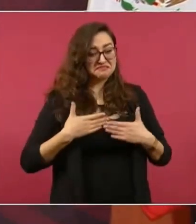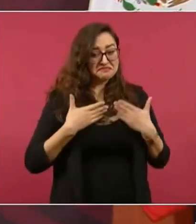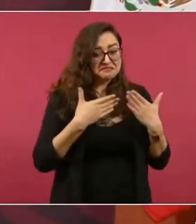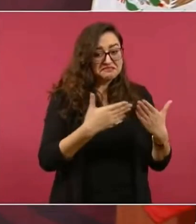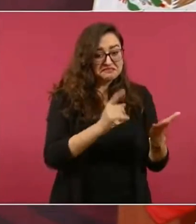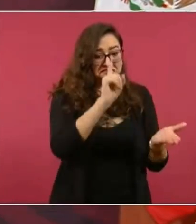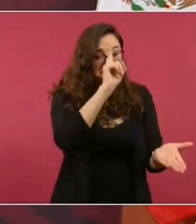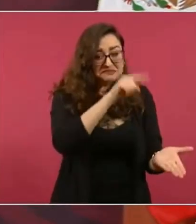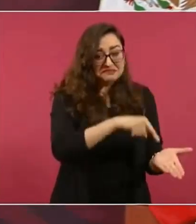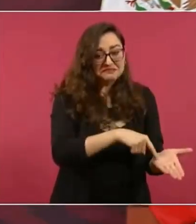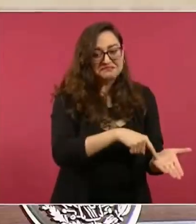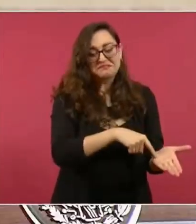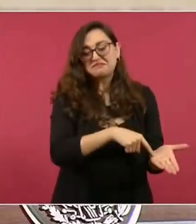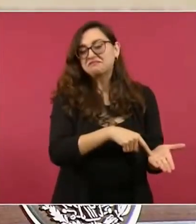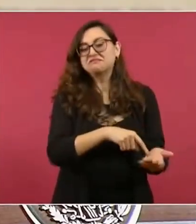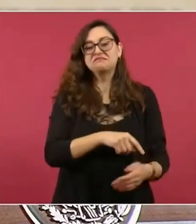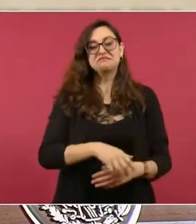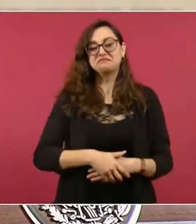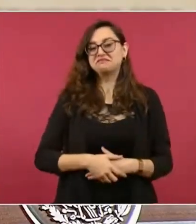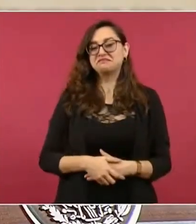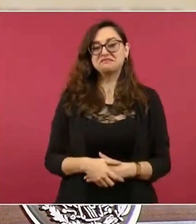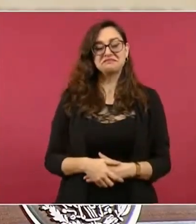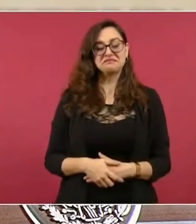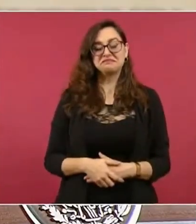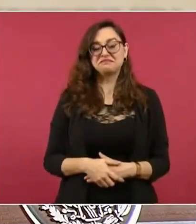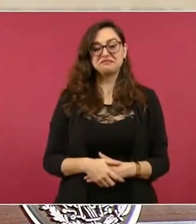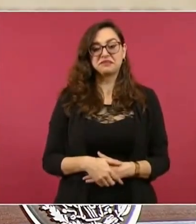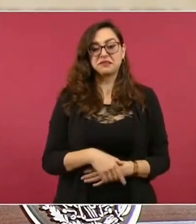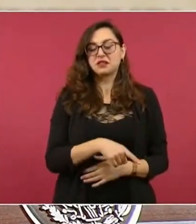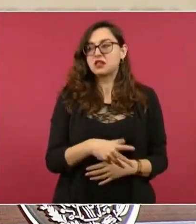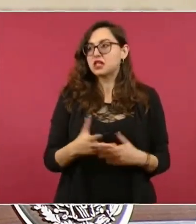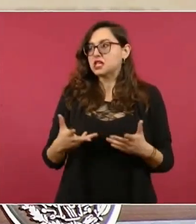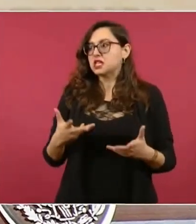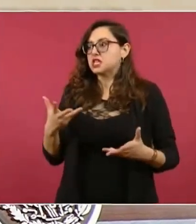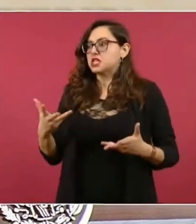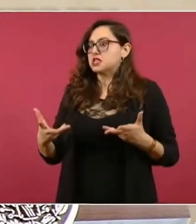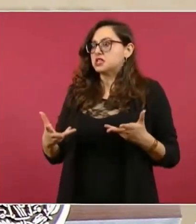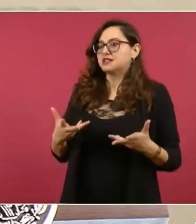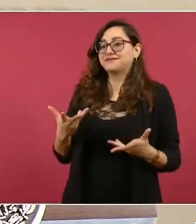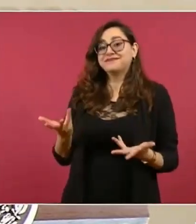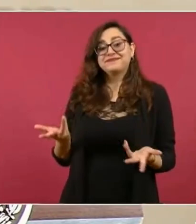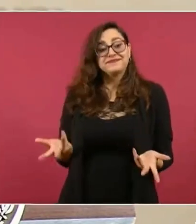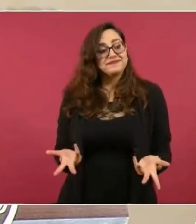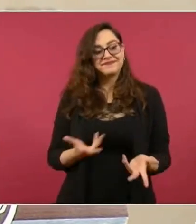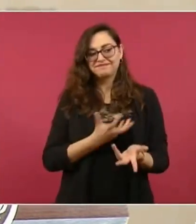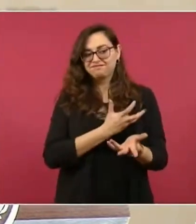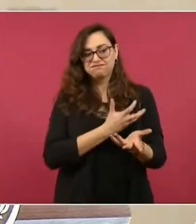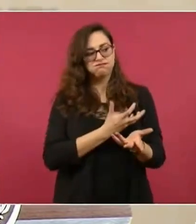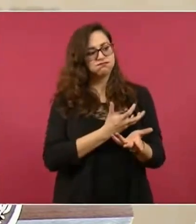Y pueden tener mucho dinero y hacer medios